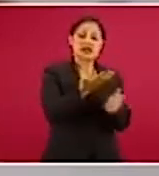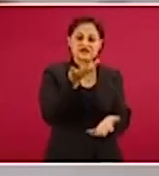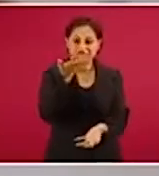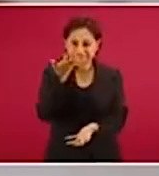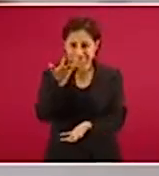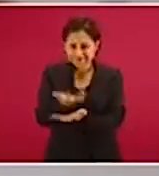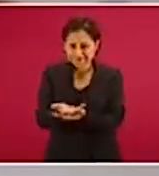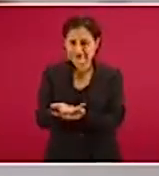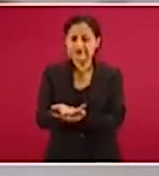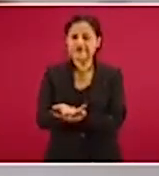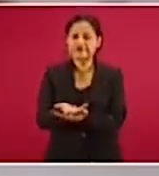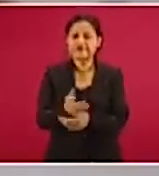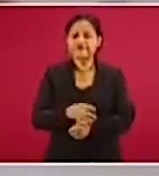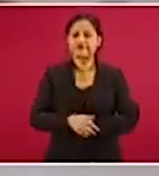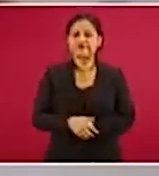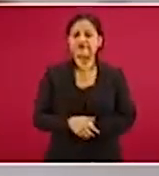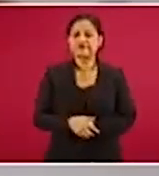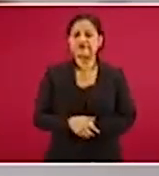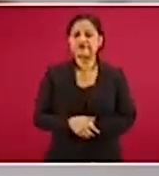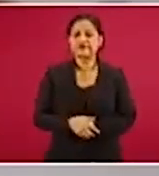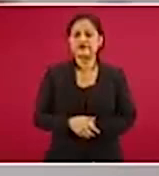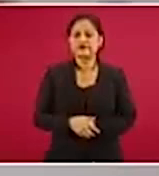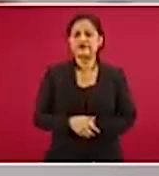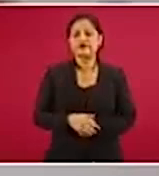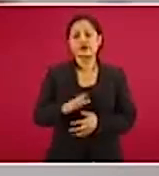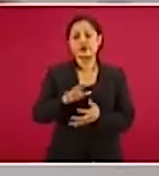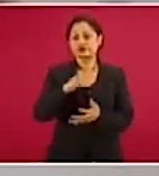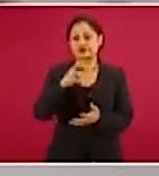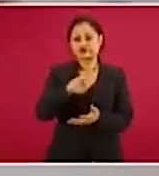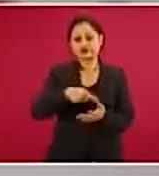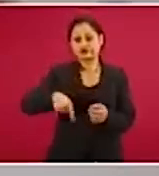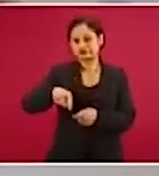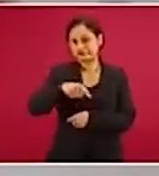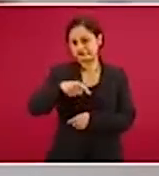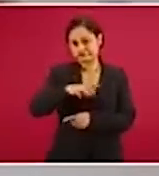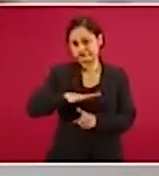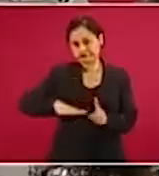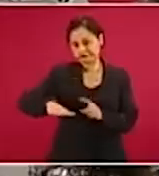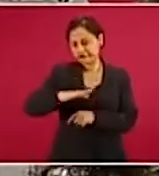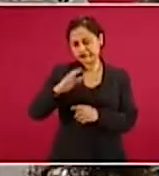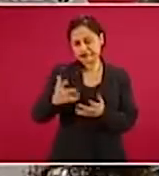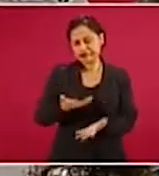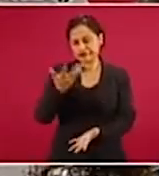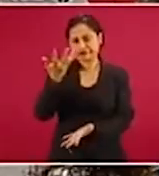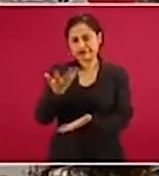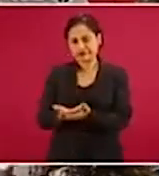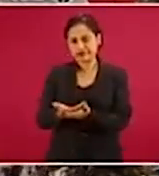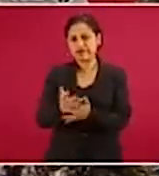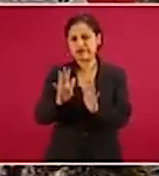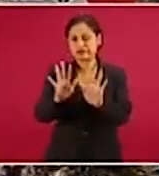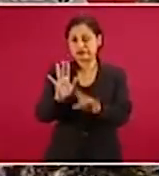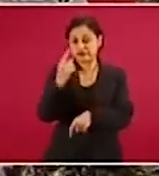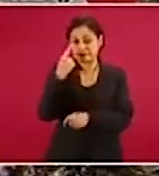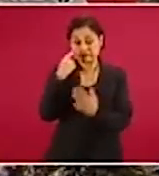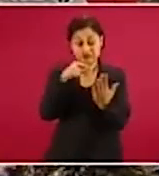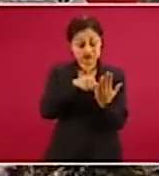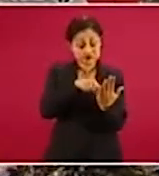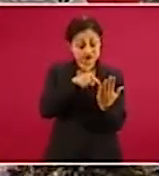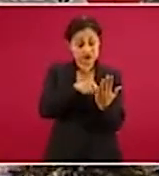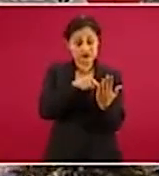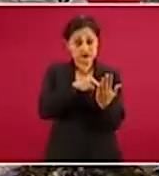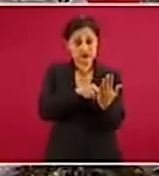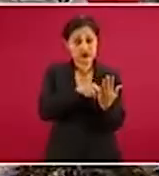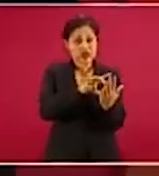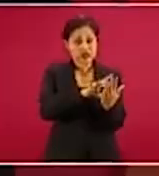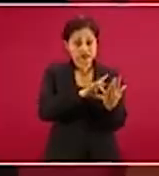esa configuración contra el terreno, estamos entrecomillando, este es un extracto del dictamen